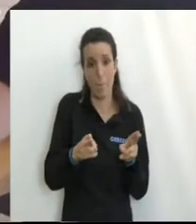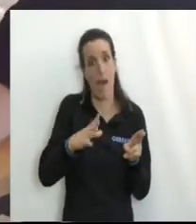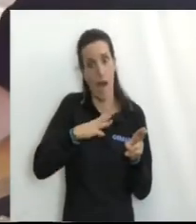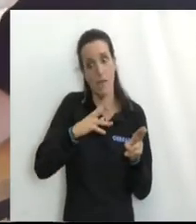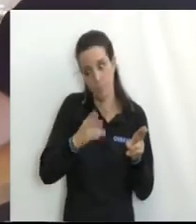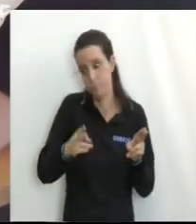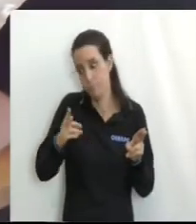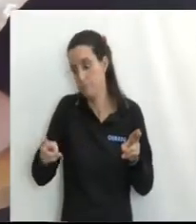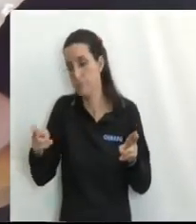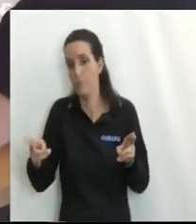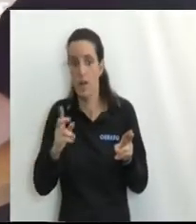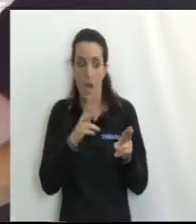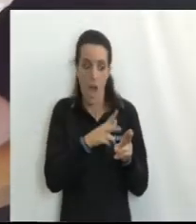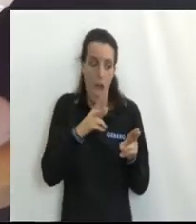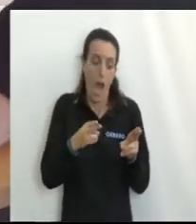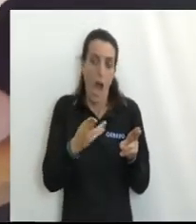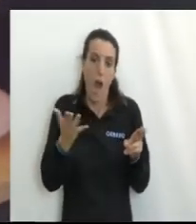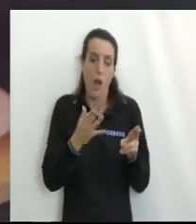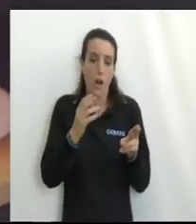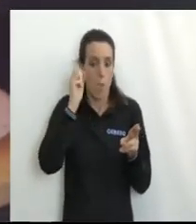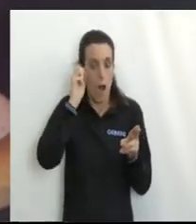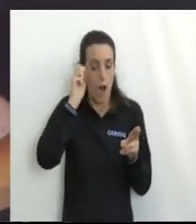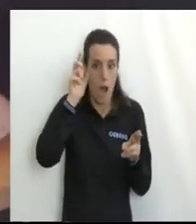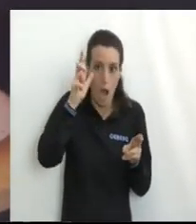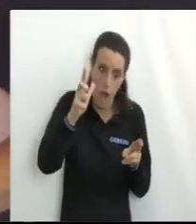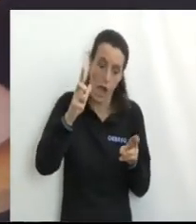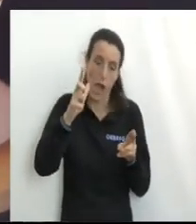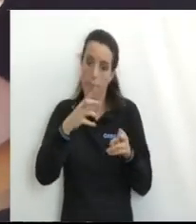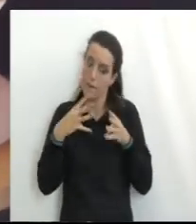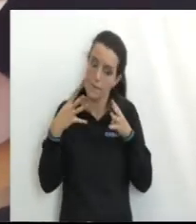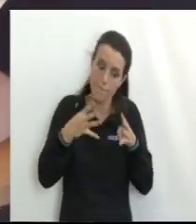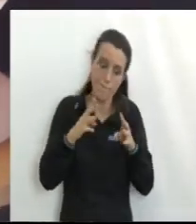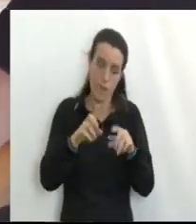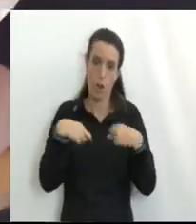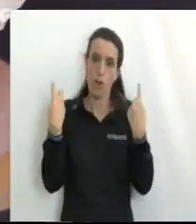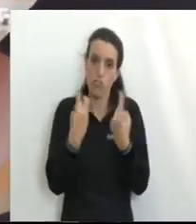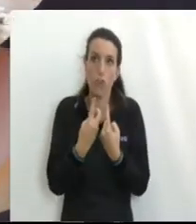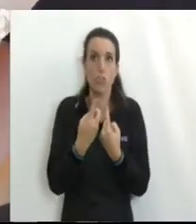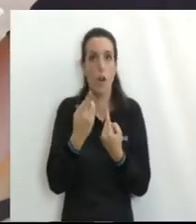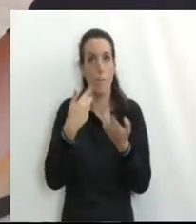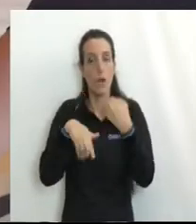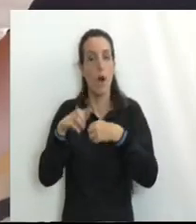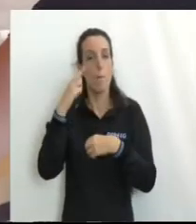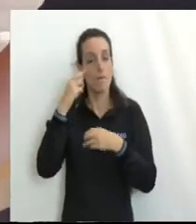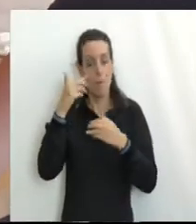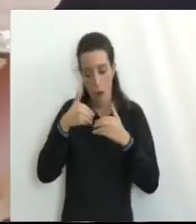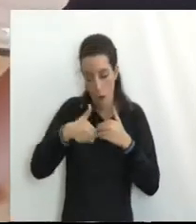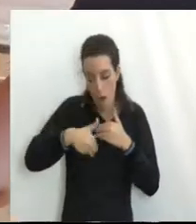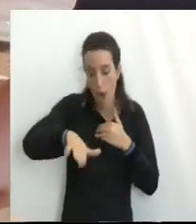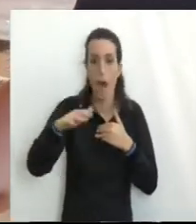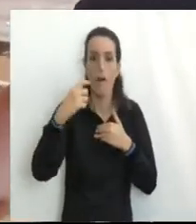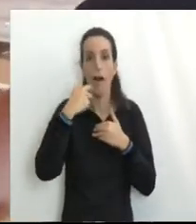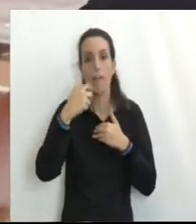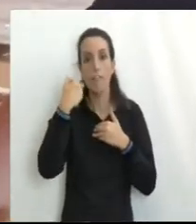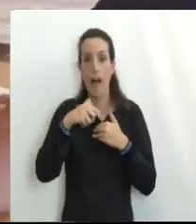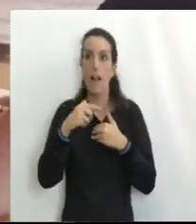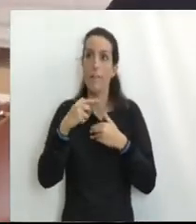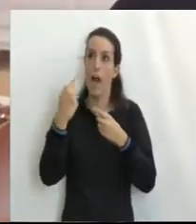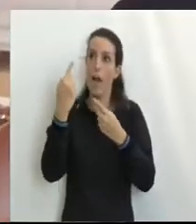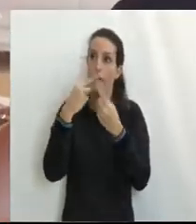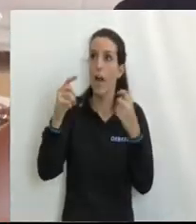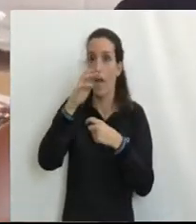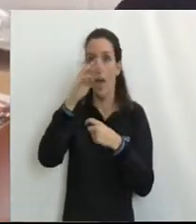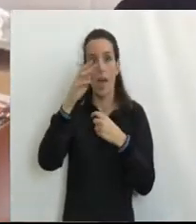en la primera fase Una fase De mucha exigencia Intelectual De mucho desafío Pero pensemos De que lo que nos queda Para